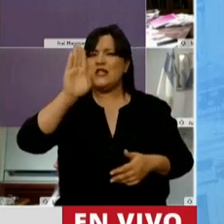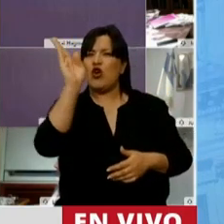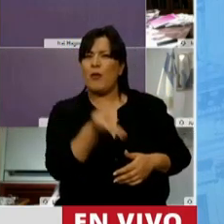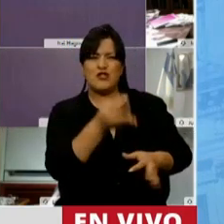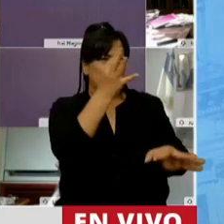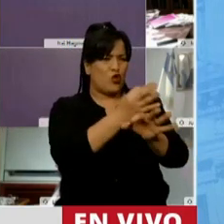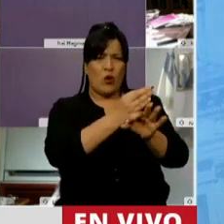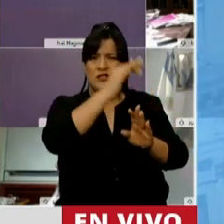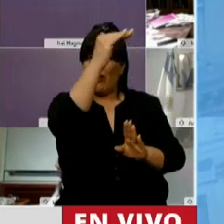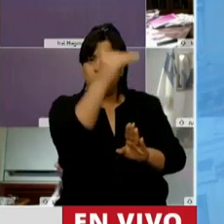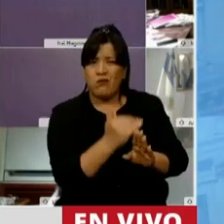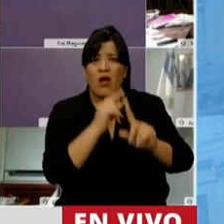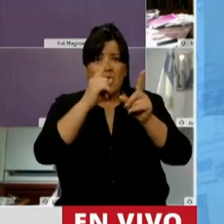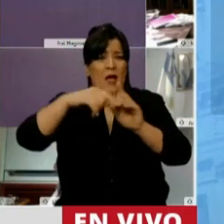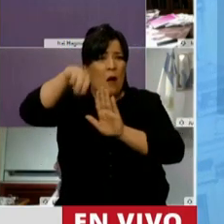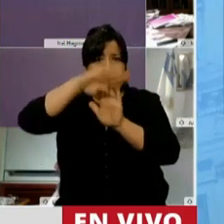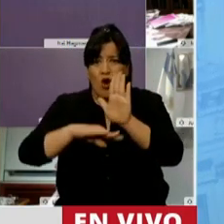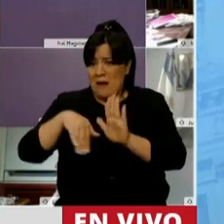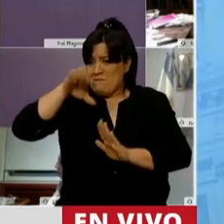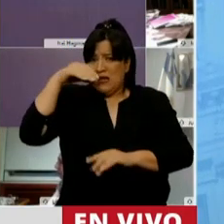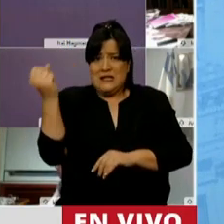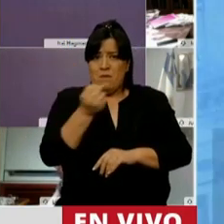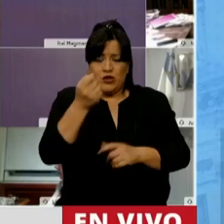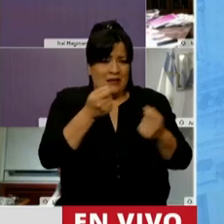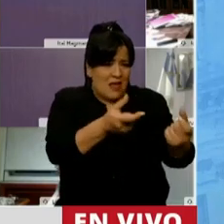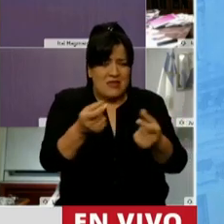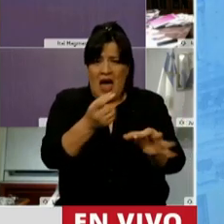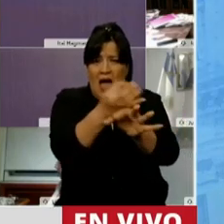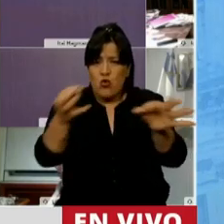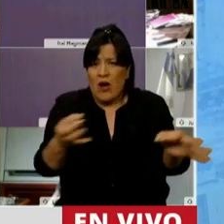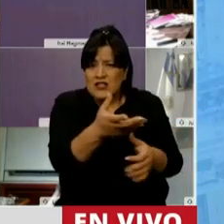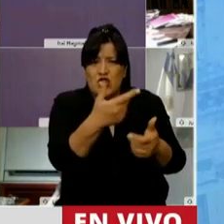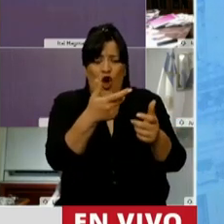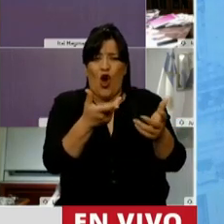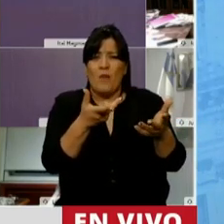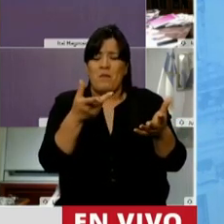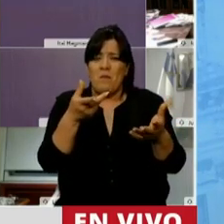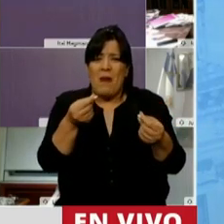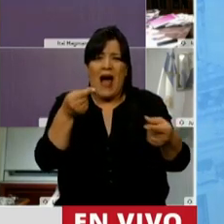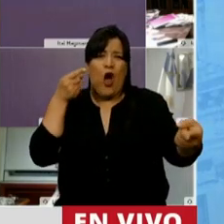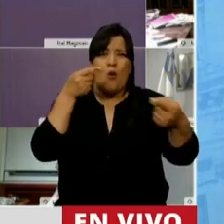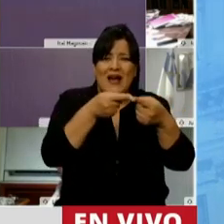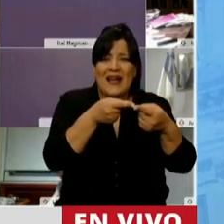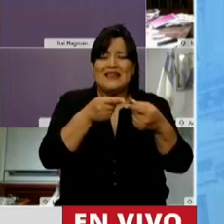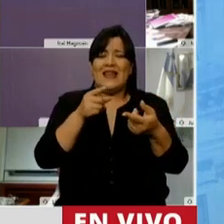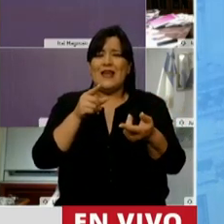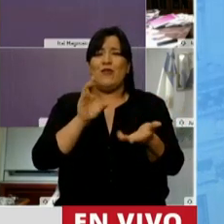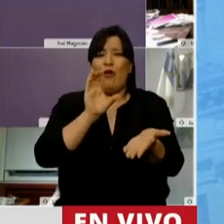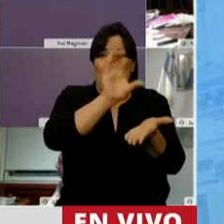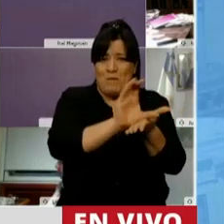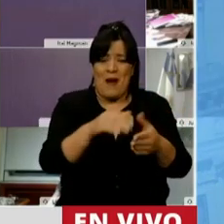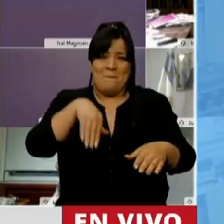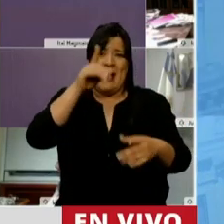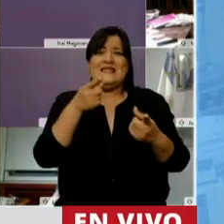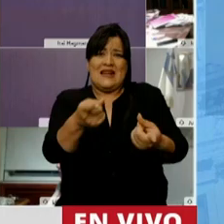recortando los programas más importantes que teníamos, que venían a ser destinados a las franjas de la sociedad que más